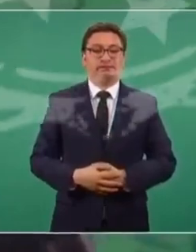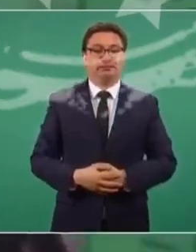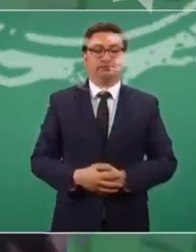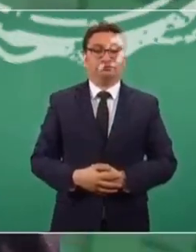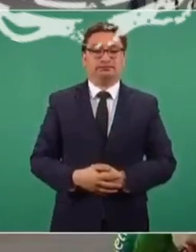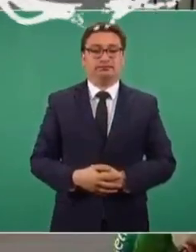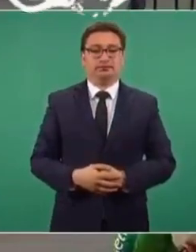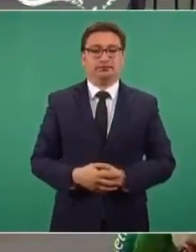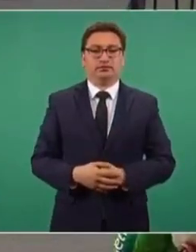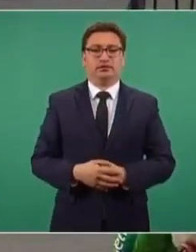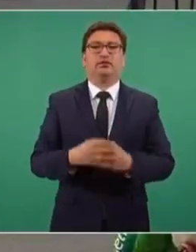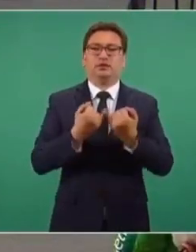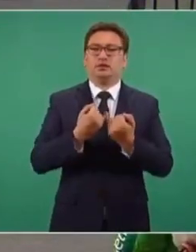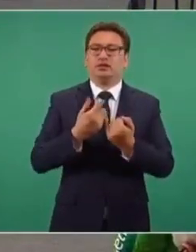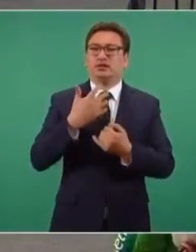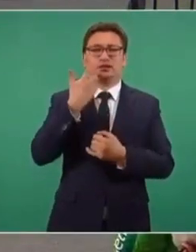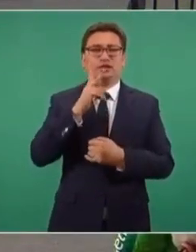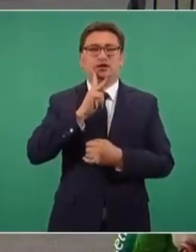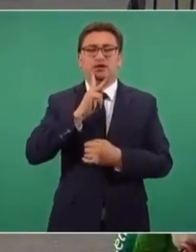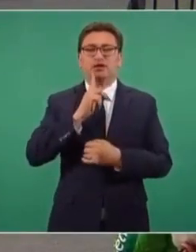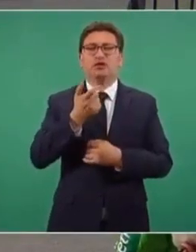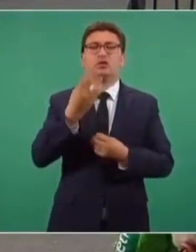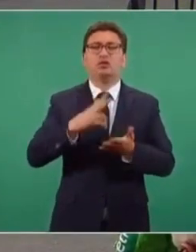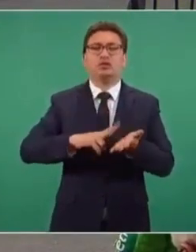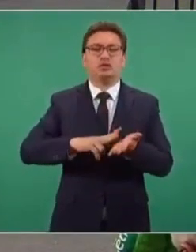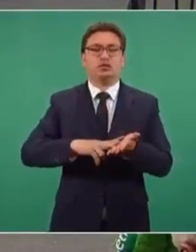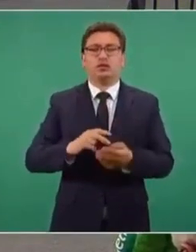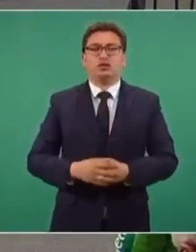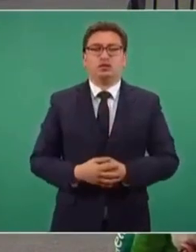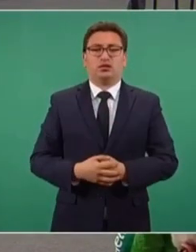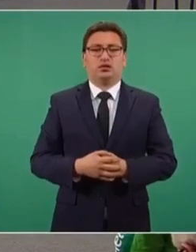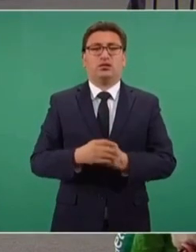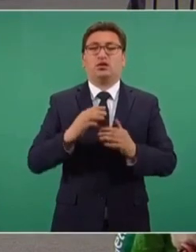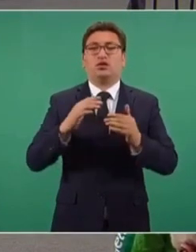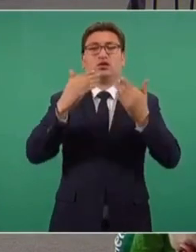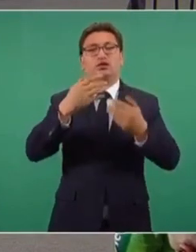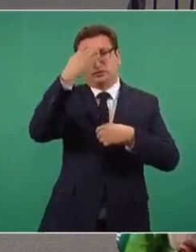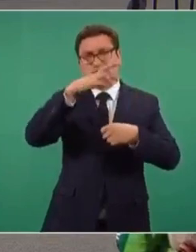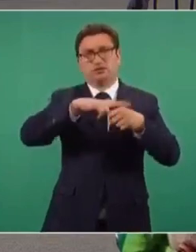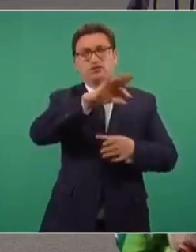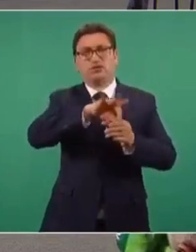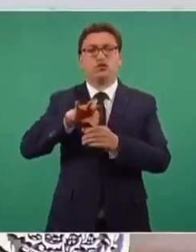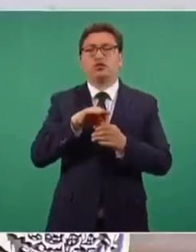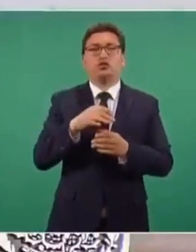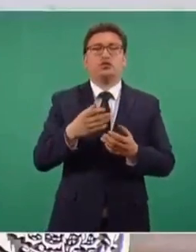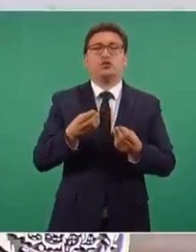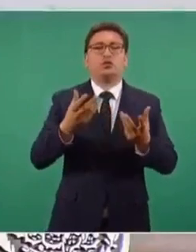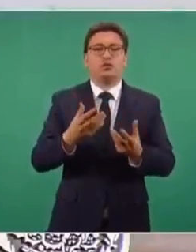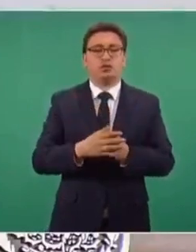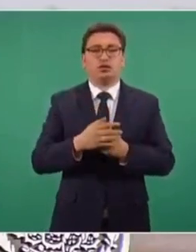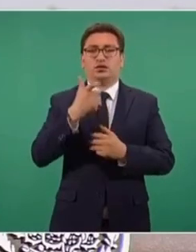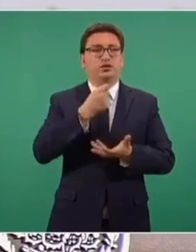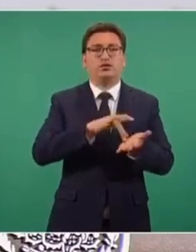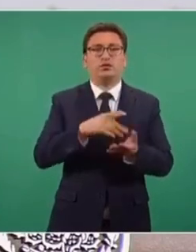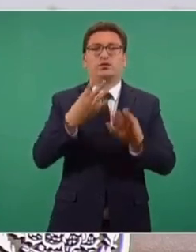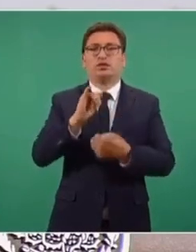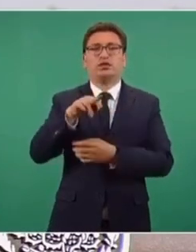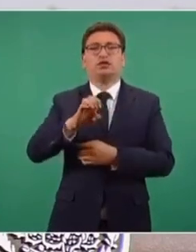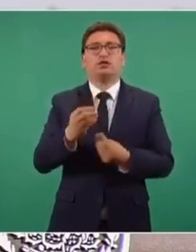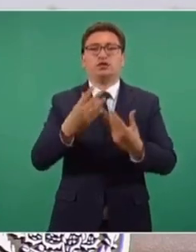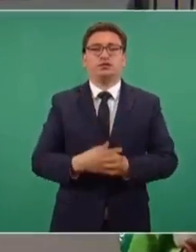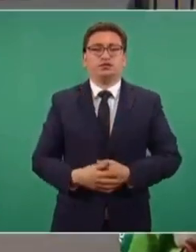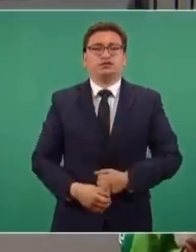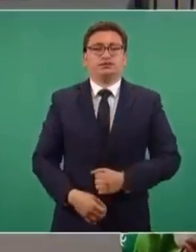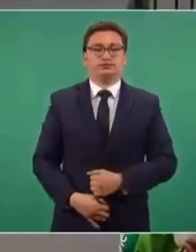Por cierto, quedamos en ver cuánto costaba votar en el extranjero. ¿Cuánto tenía de presupuesto el INE?